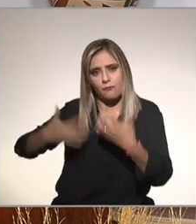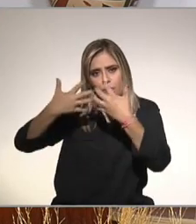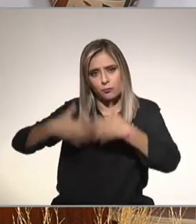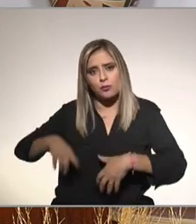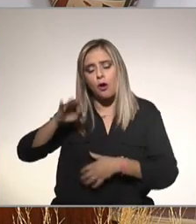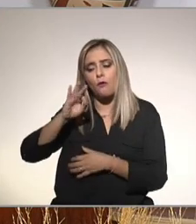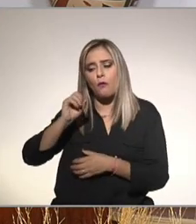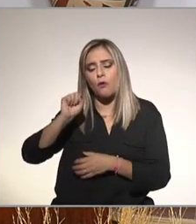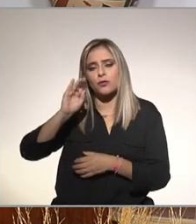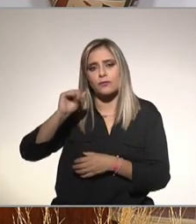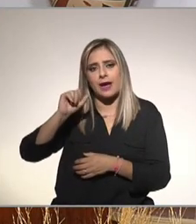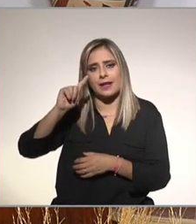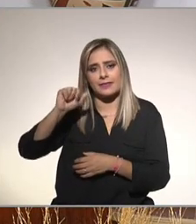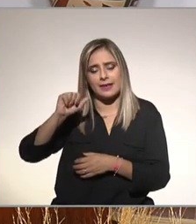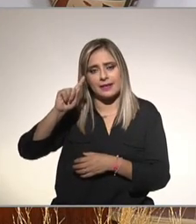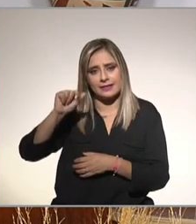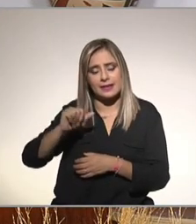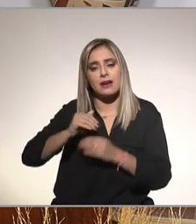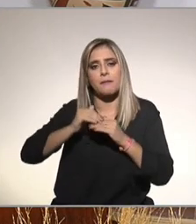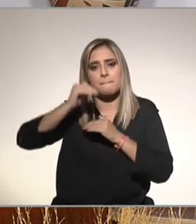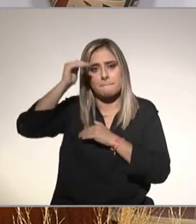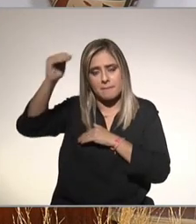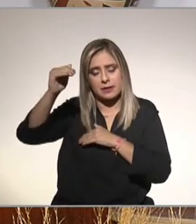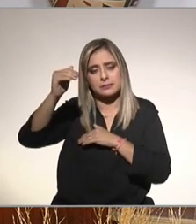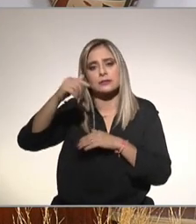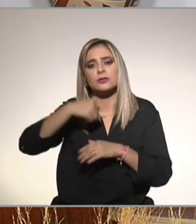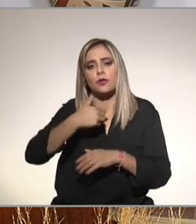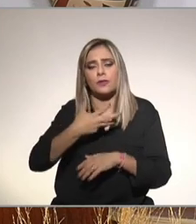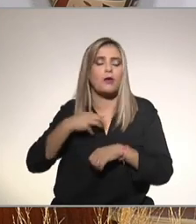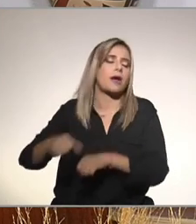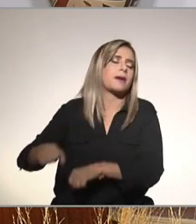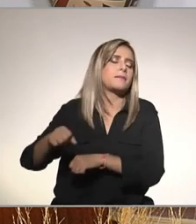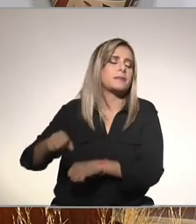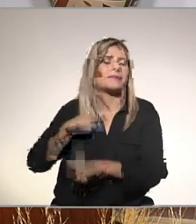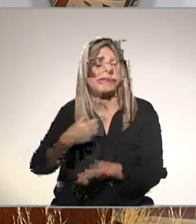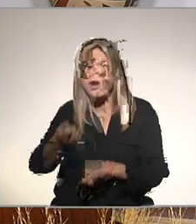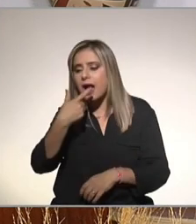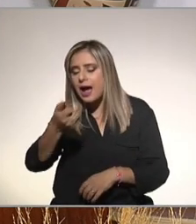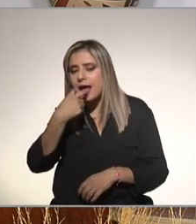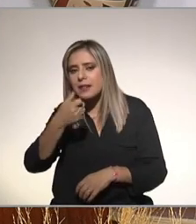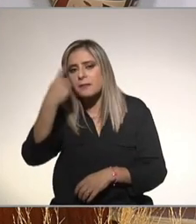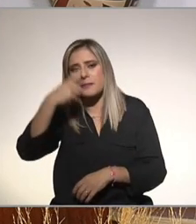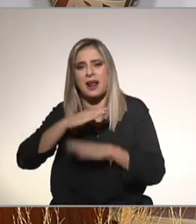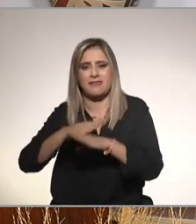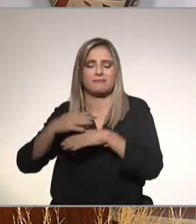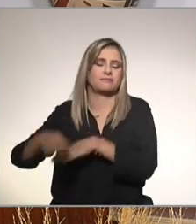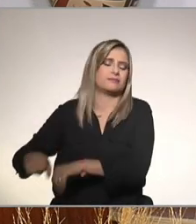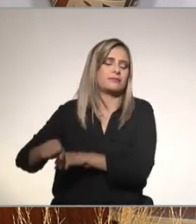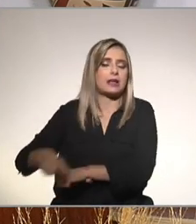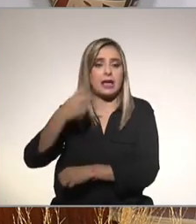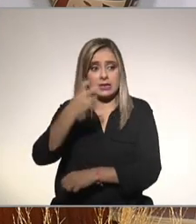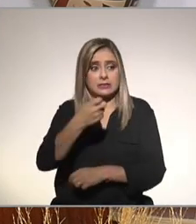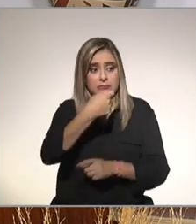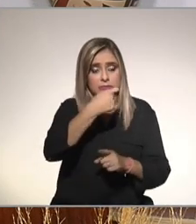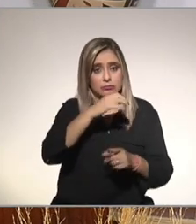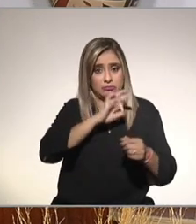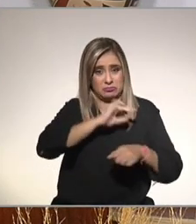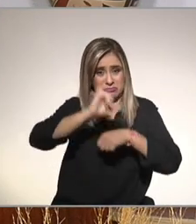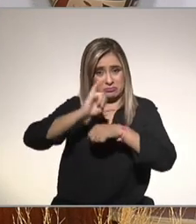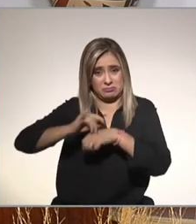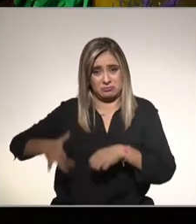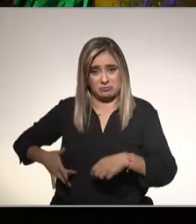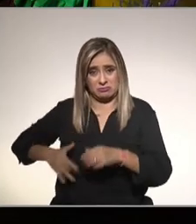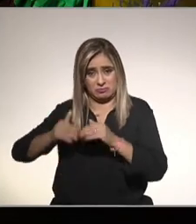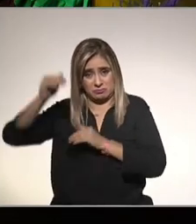con la fosfatasa alcalina elevada yo tengo epilepsia y tomo anticombo ¿es por esto? hay que tener en cuenta